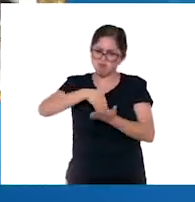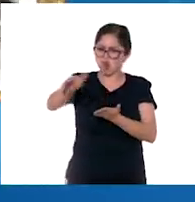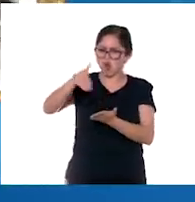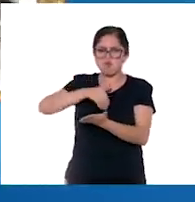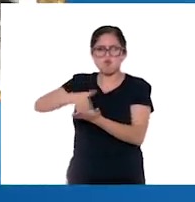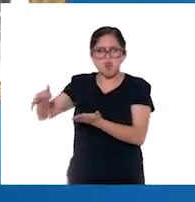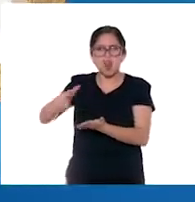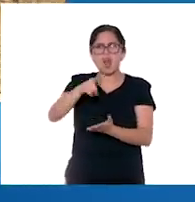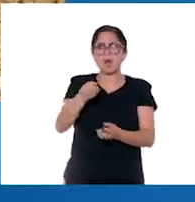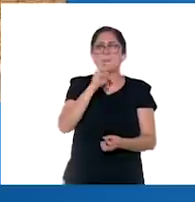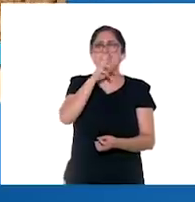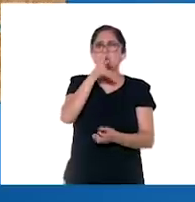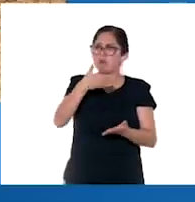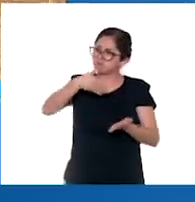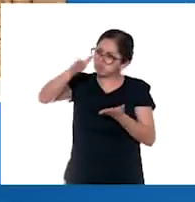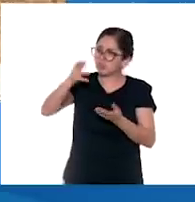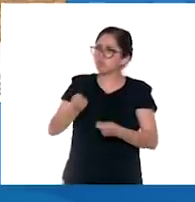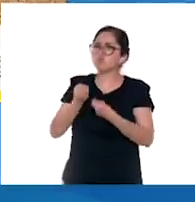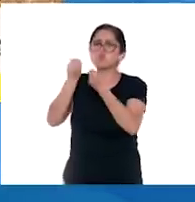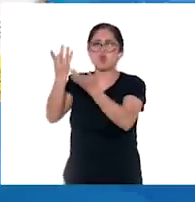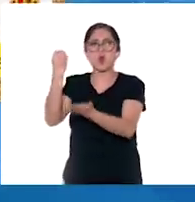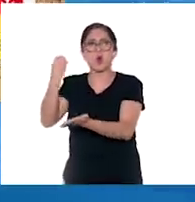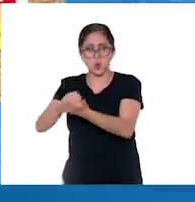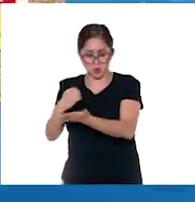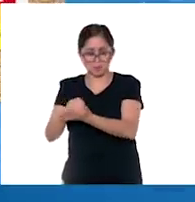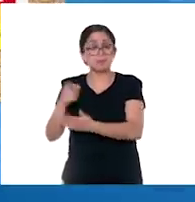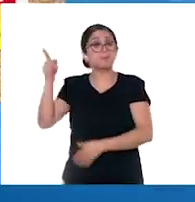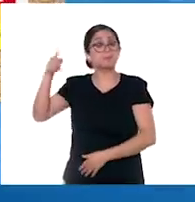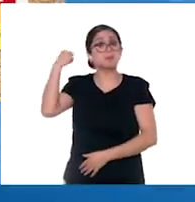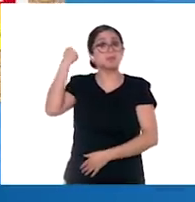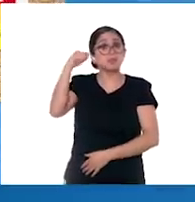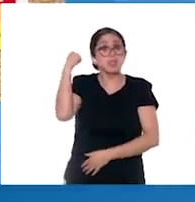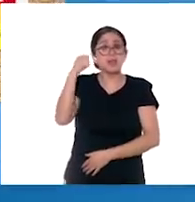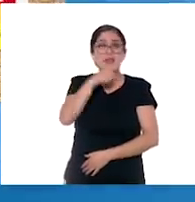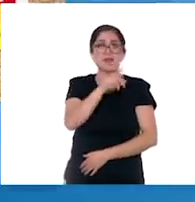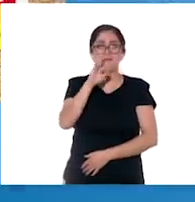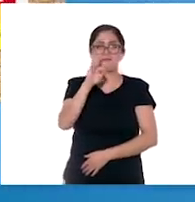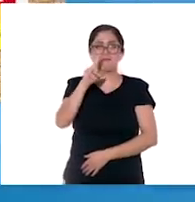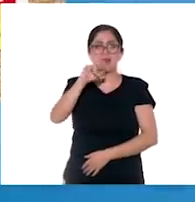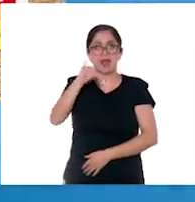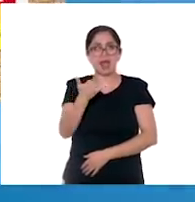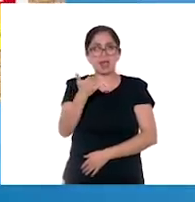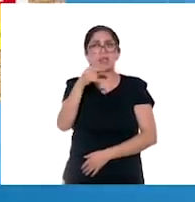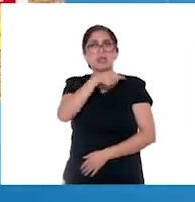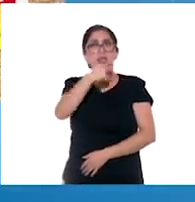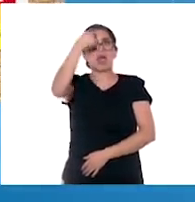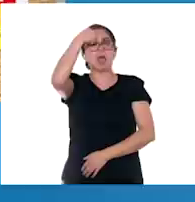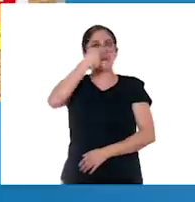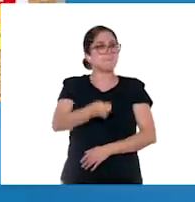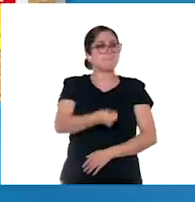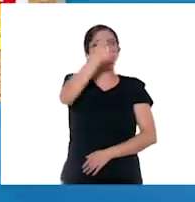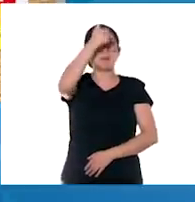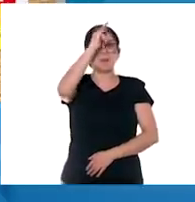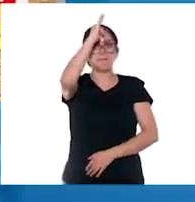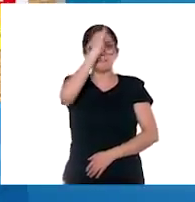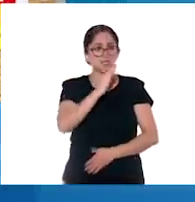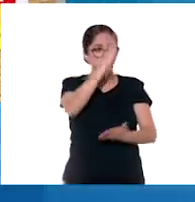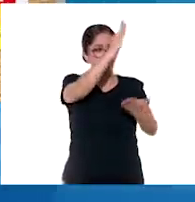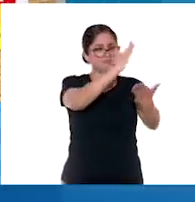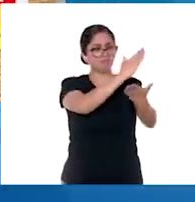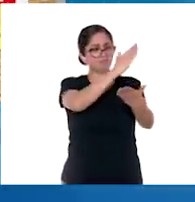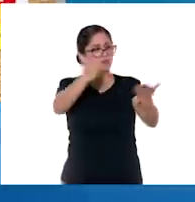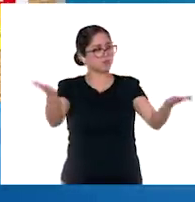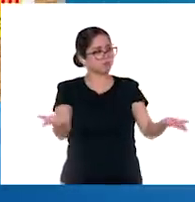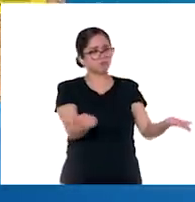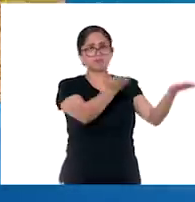entregándoles horas. Durante su estancia en Tabasco, Fray Bartolomé de Olmedo celebró la primera misa cristiana en el territorio, bendiciendo la misión de los